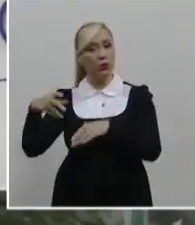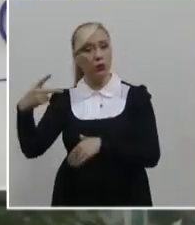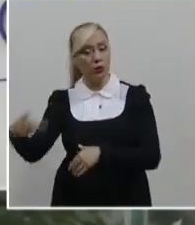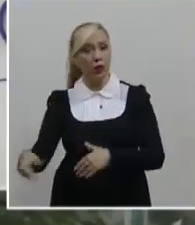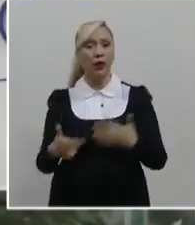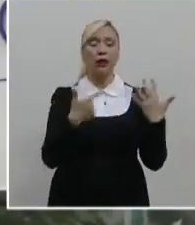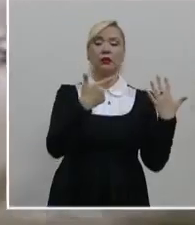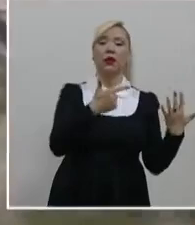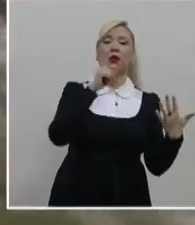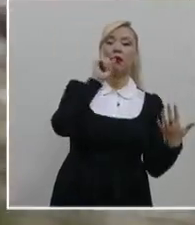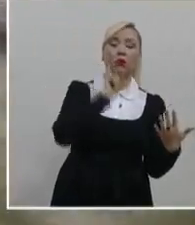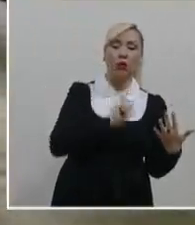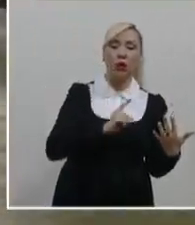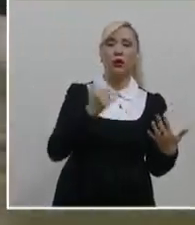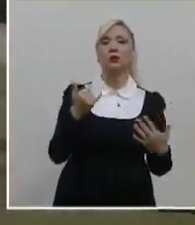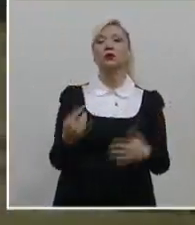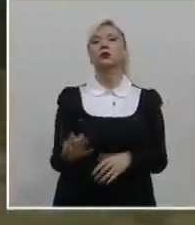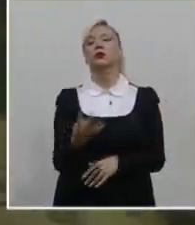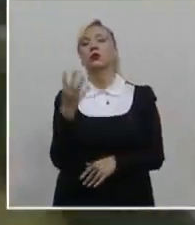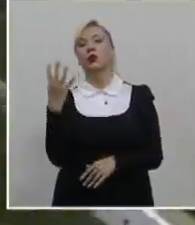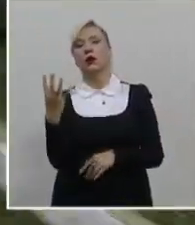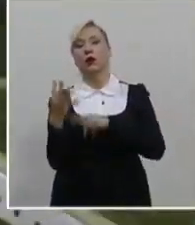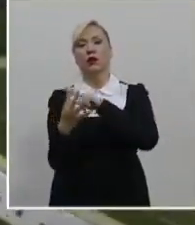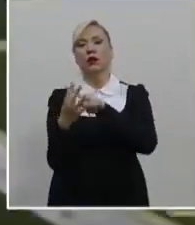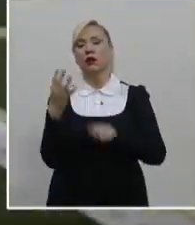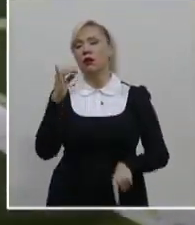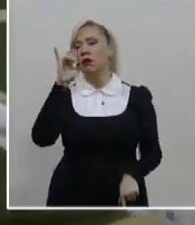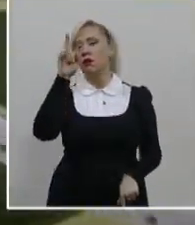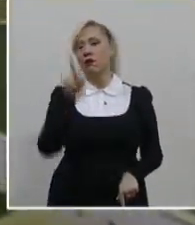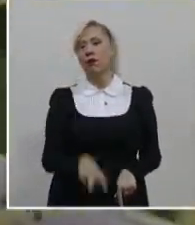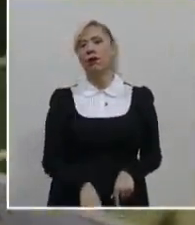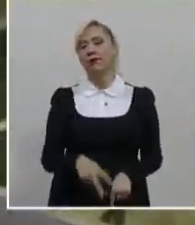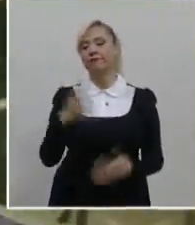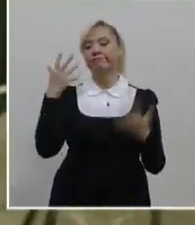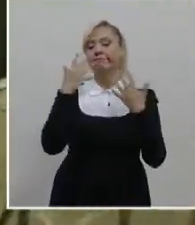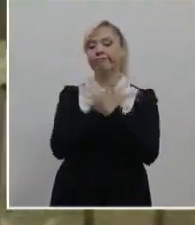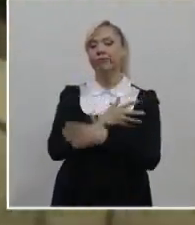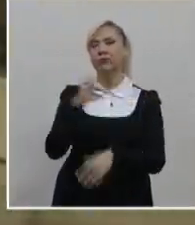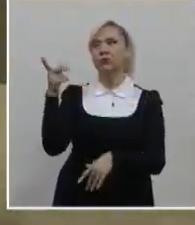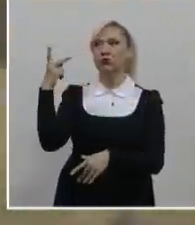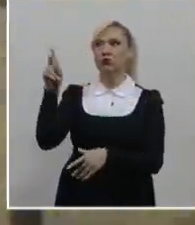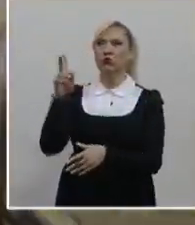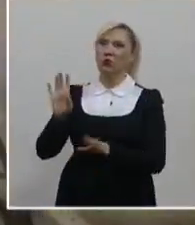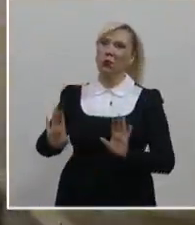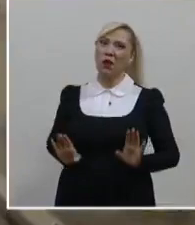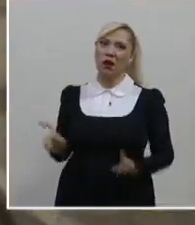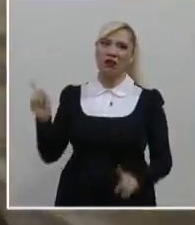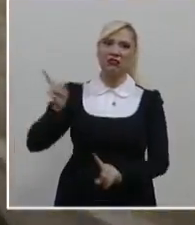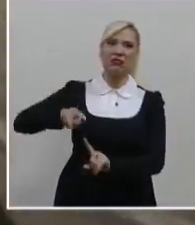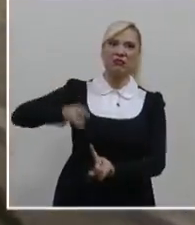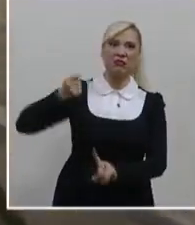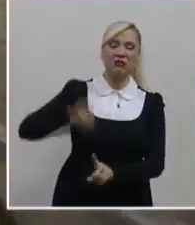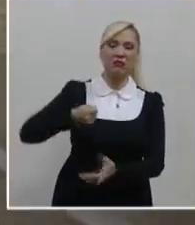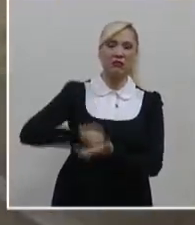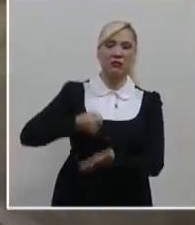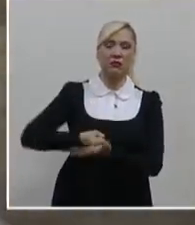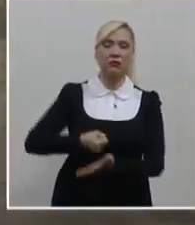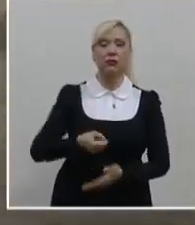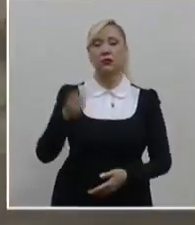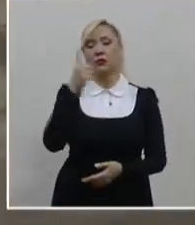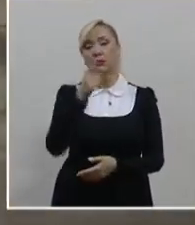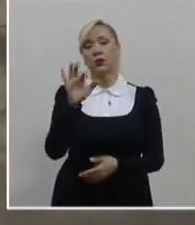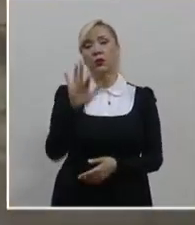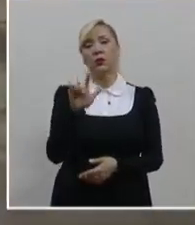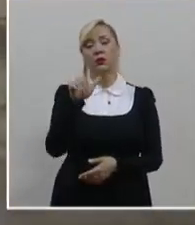7 son mujeres y en 4 casos se demostró que fueron obligadas a cometer el delito. De las personas liberadas, 157 fueron